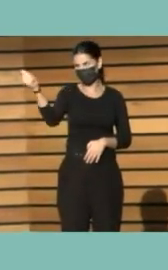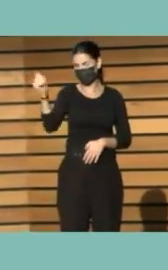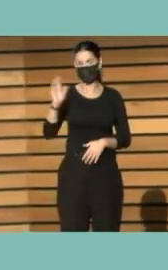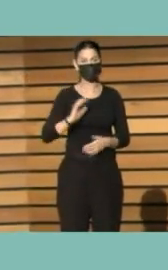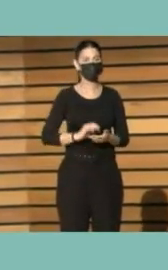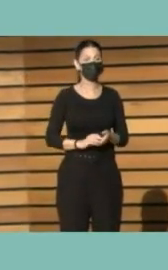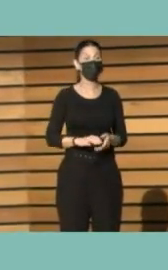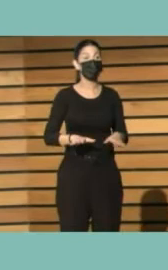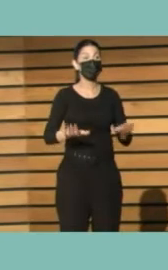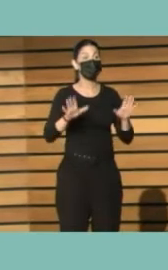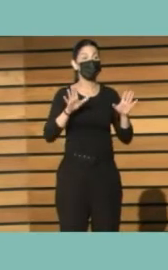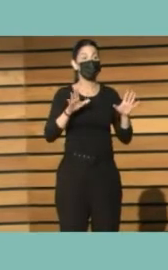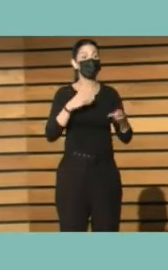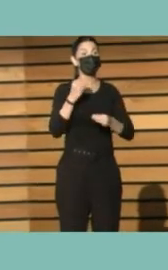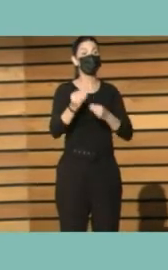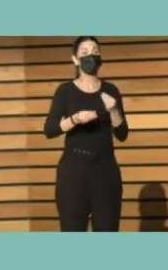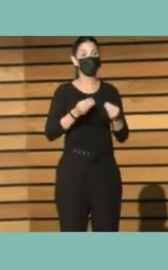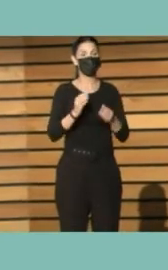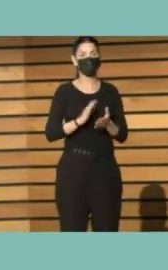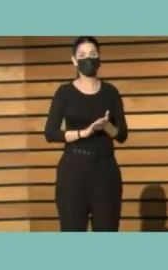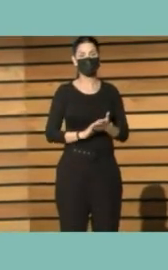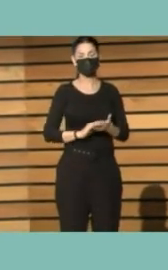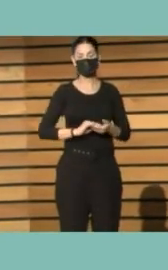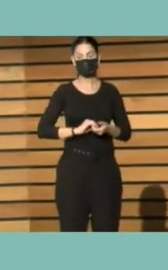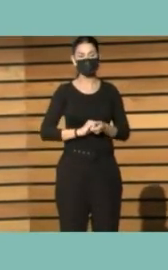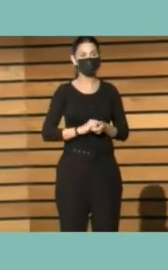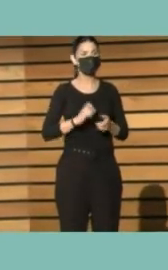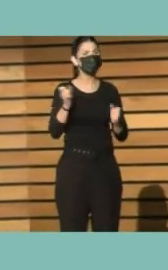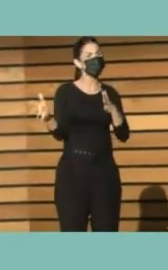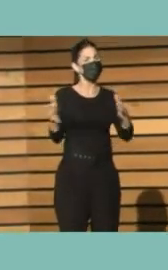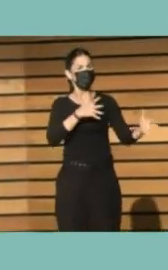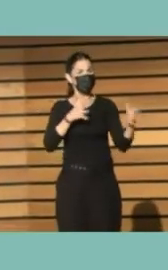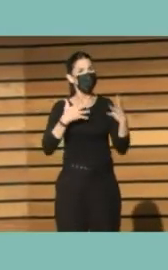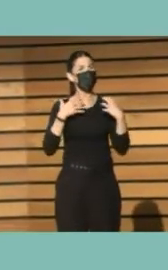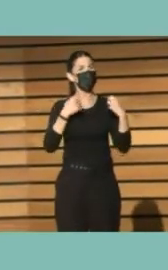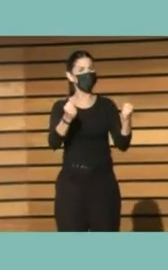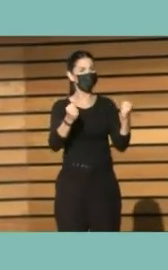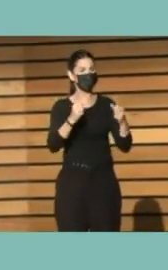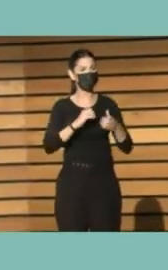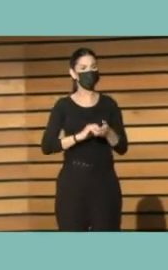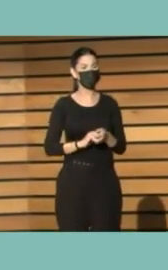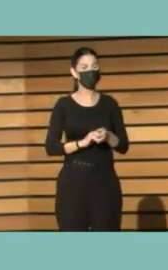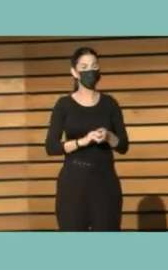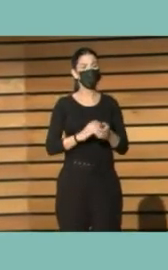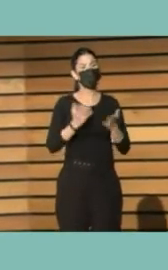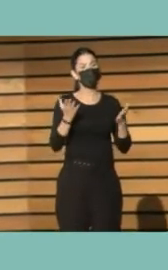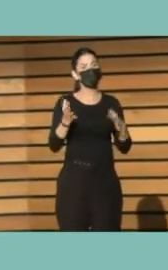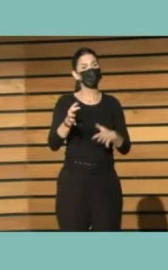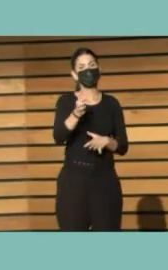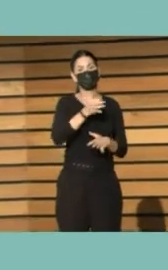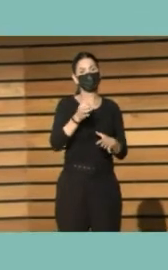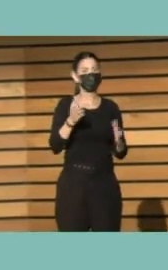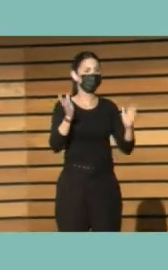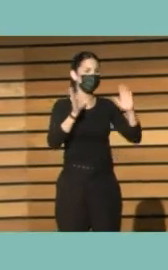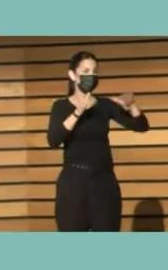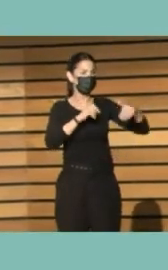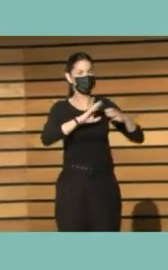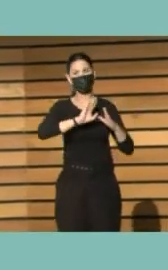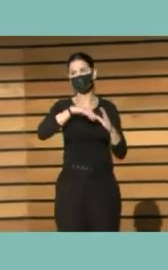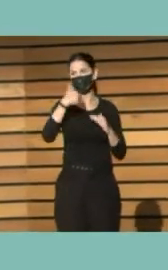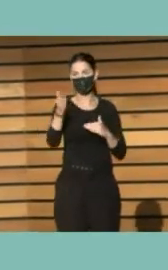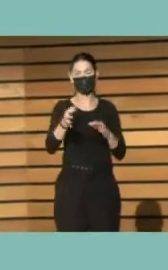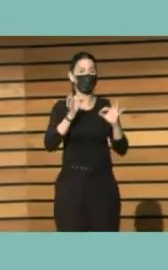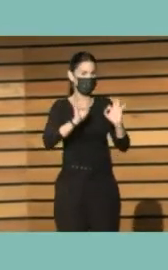Pero sucede que ustedes saben que hay unos vientos huracanados fuertes en las bares. Y se han quedado un poco fuera de la transparencia. No, no. Pero están, están.